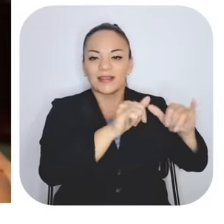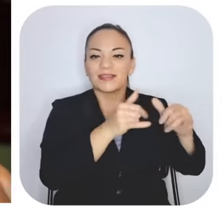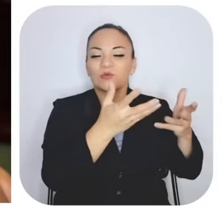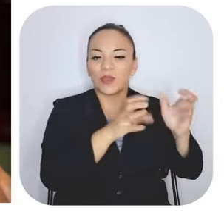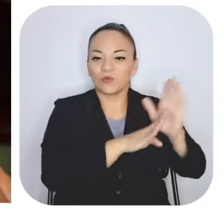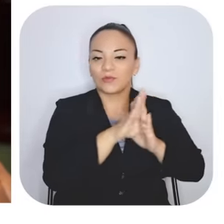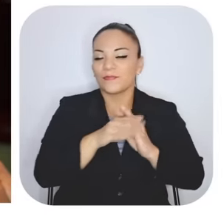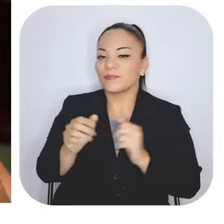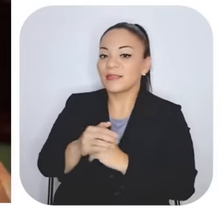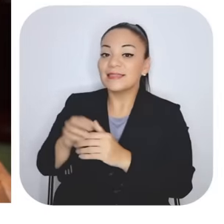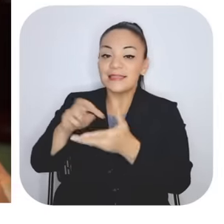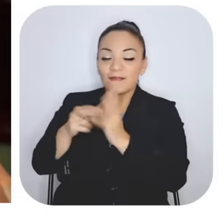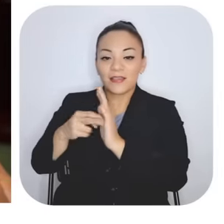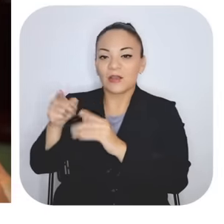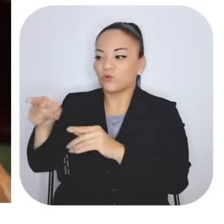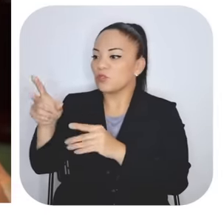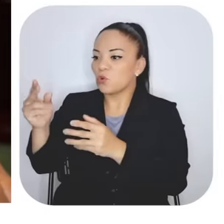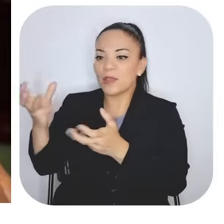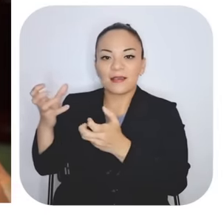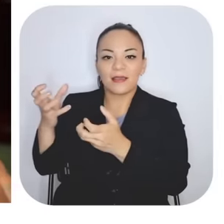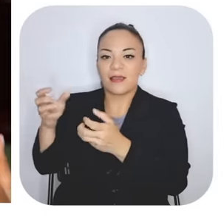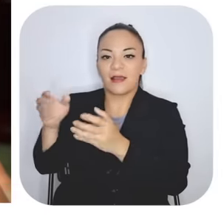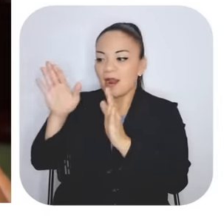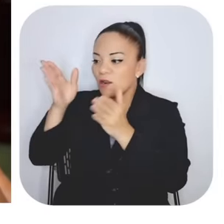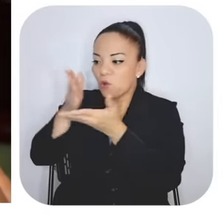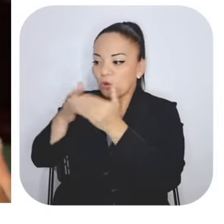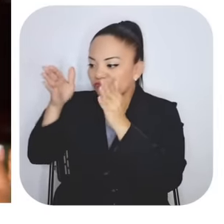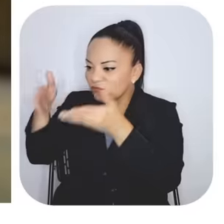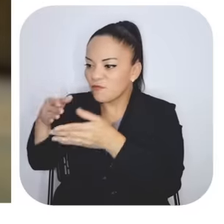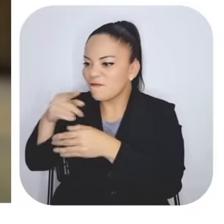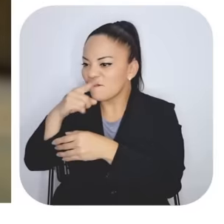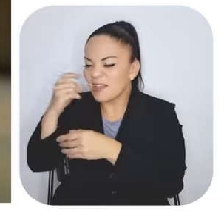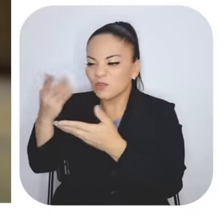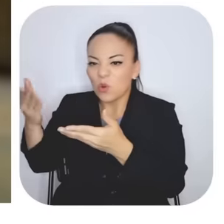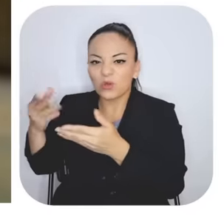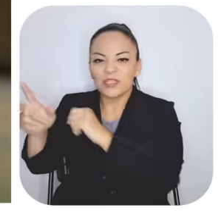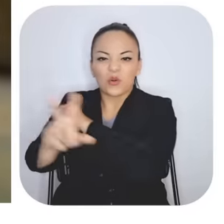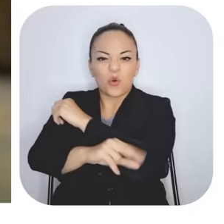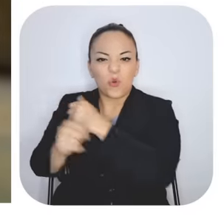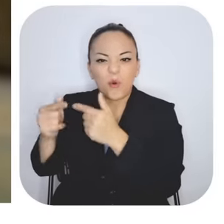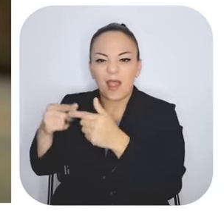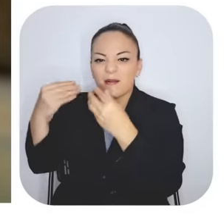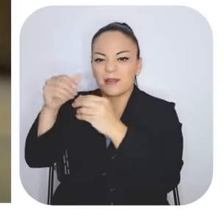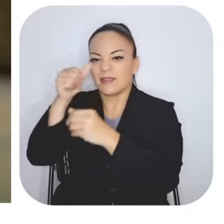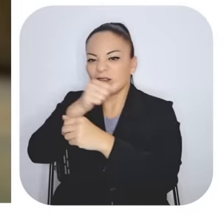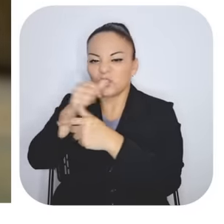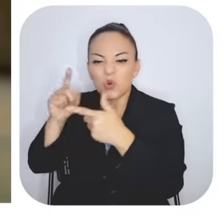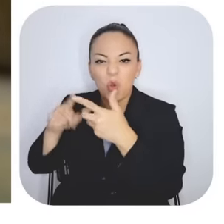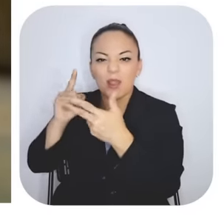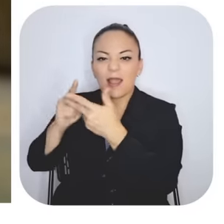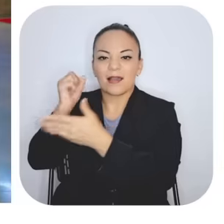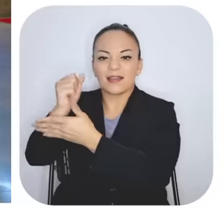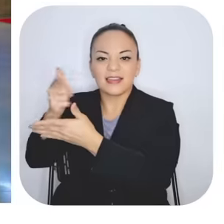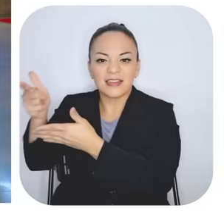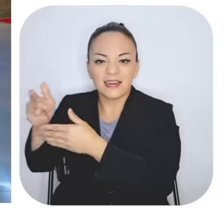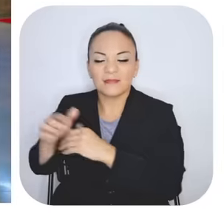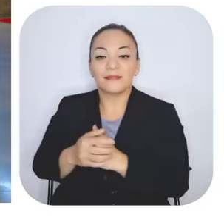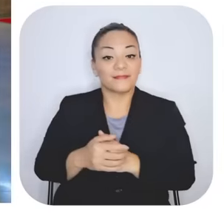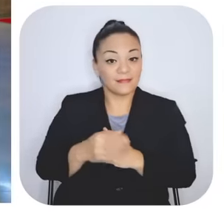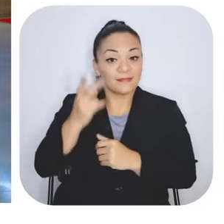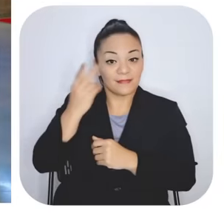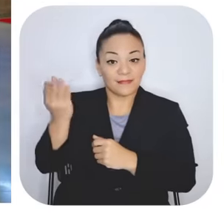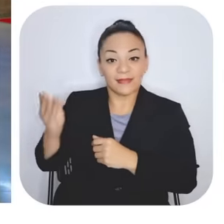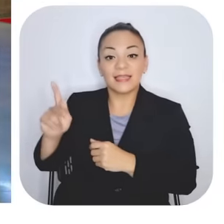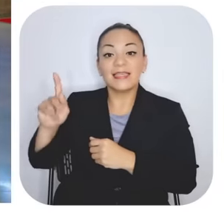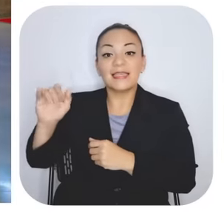quiere ni dedicarse a cosas feas, ni al crimen, ni a robar, ni a vender drogas. No. Kimberly decidió que